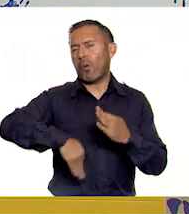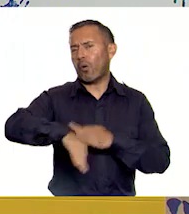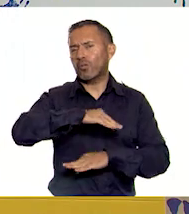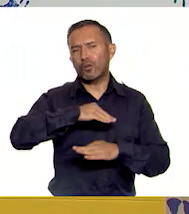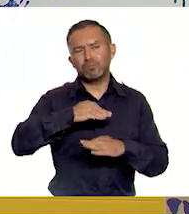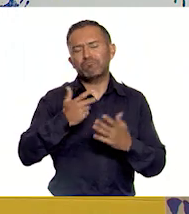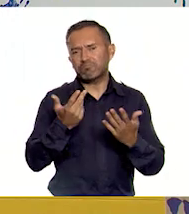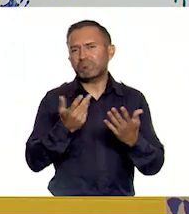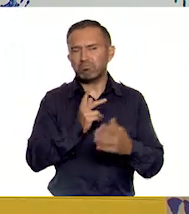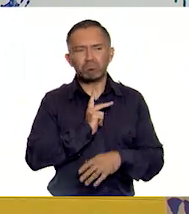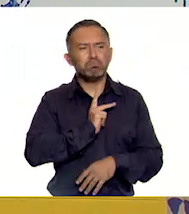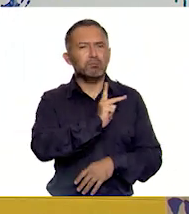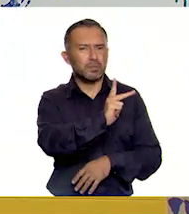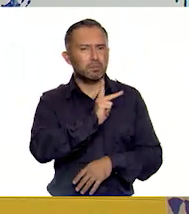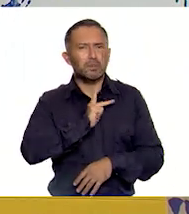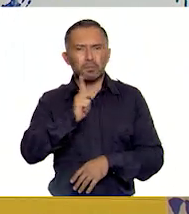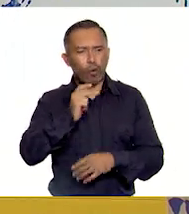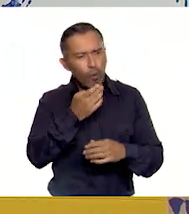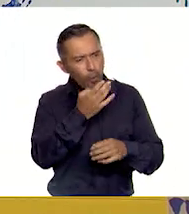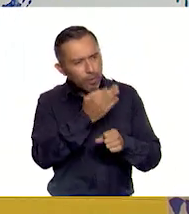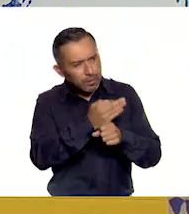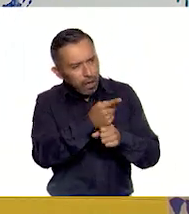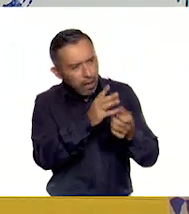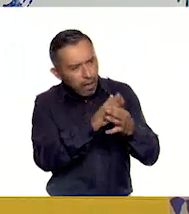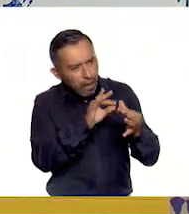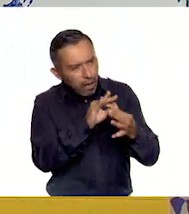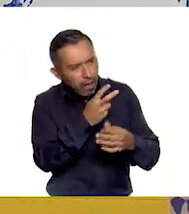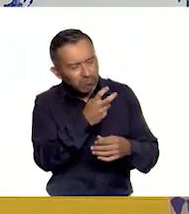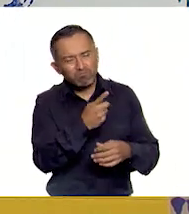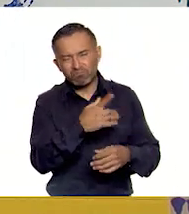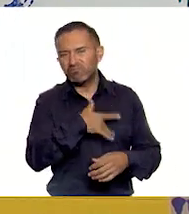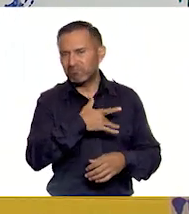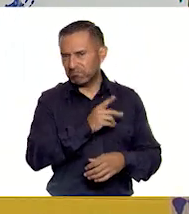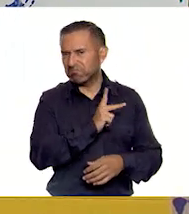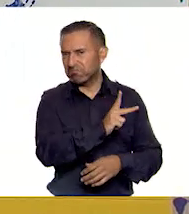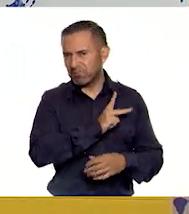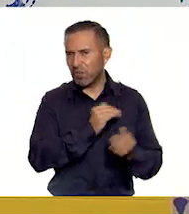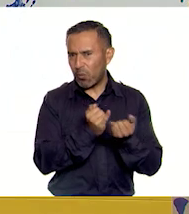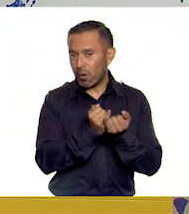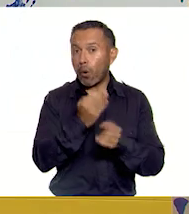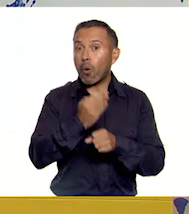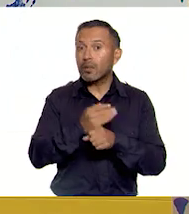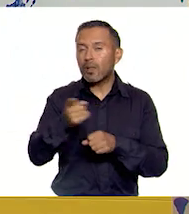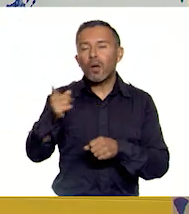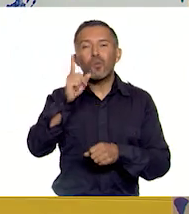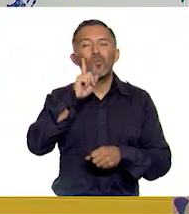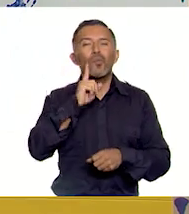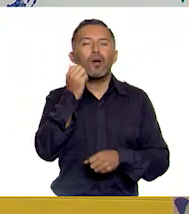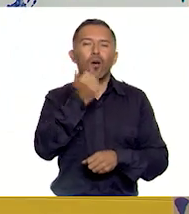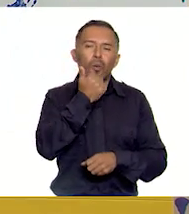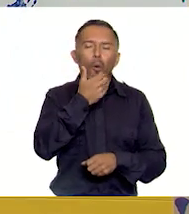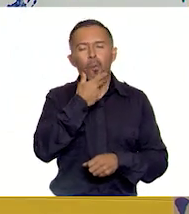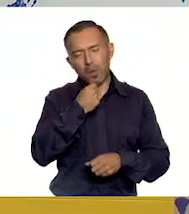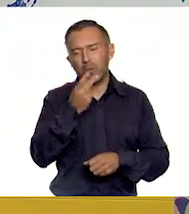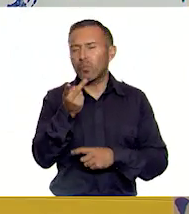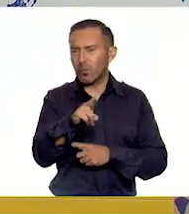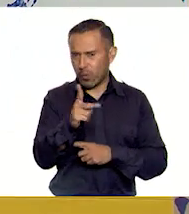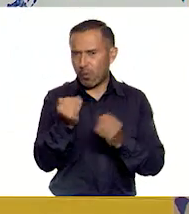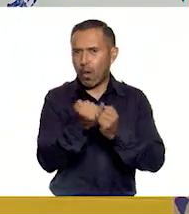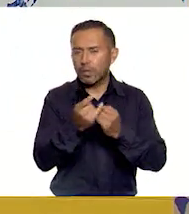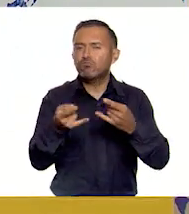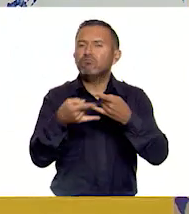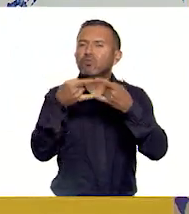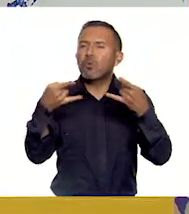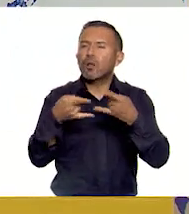identificar con estas experiencias que nos estás contando. De hecho, te voy a presentar el testimonio de algunas alumnas y alumnos que me compartieron